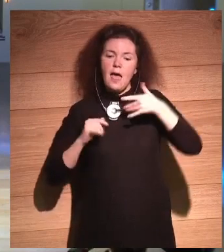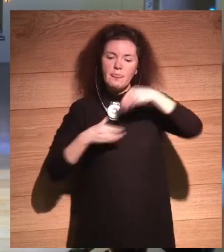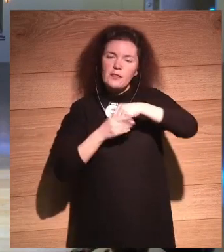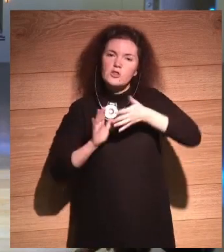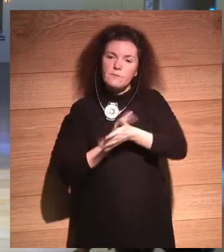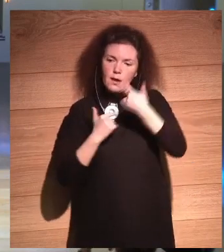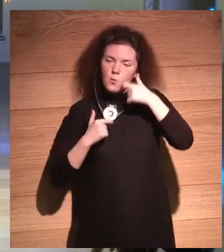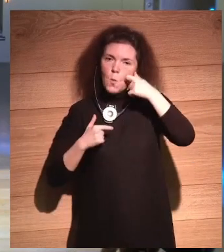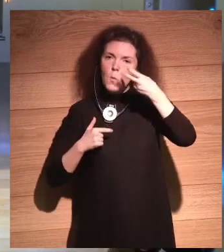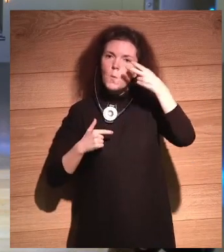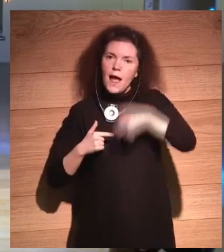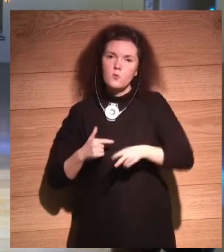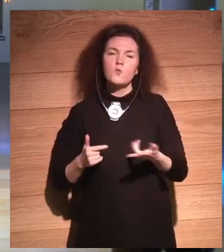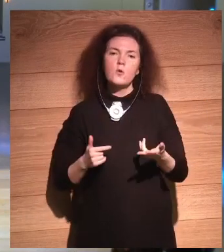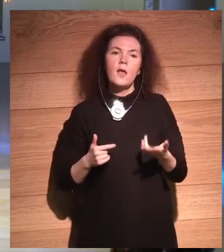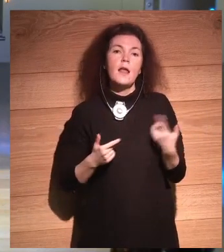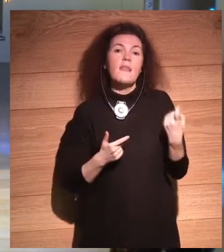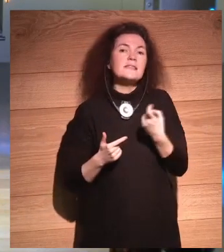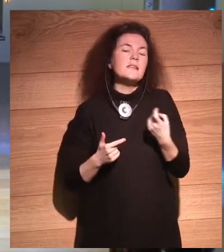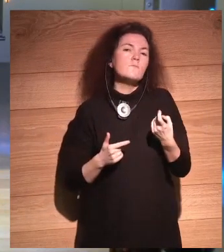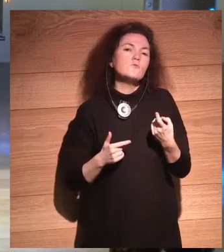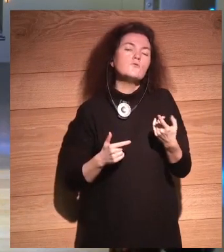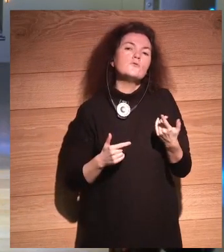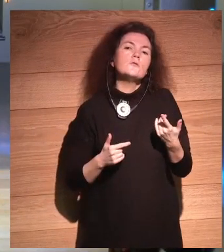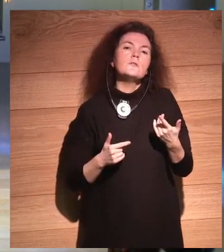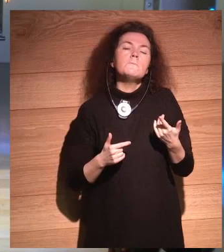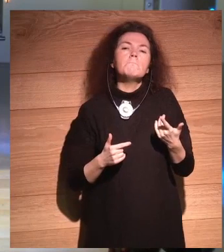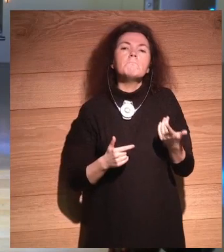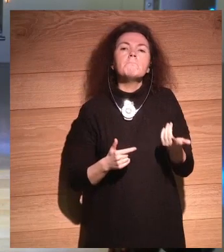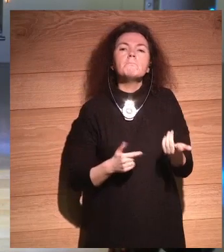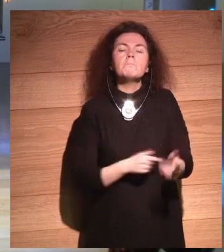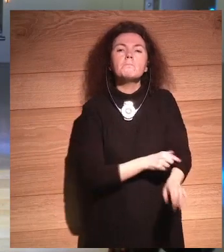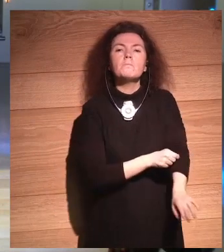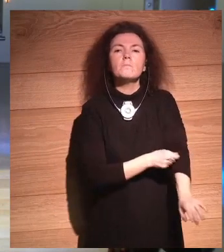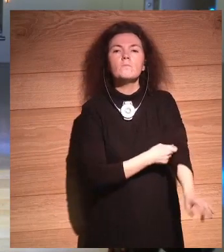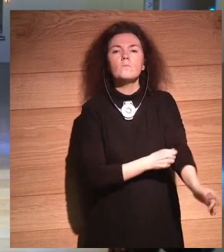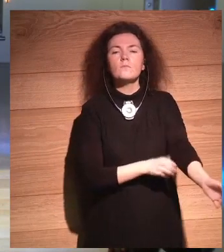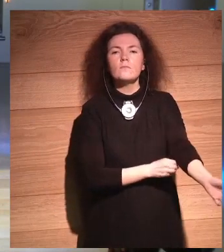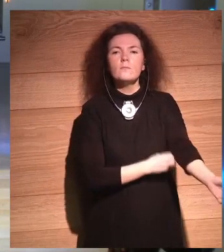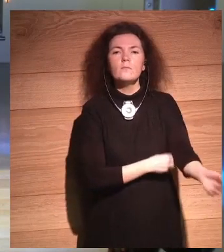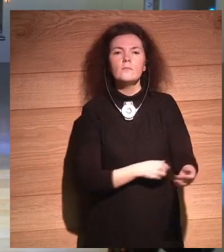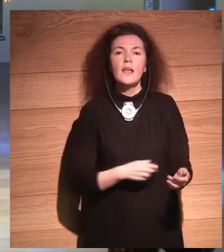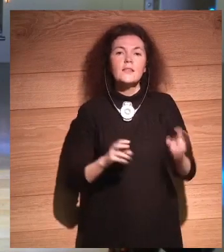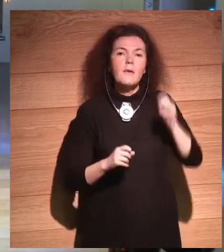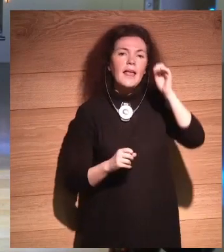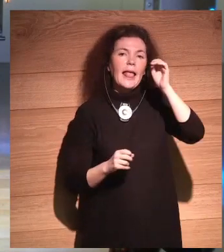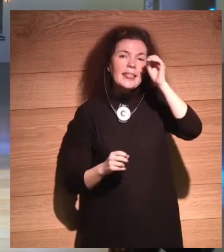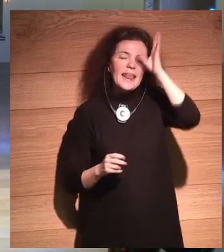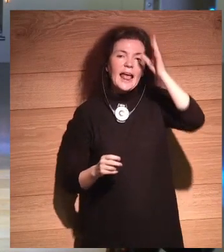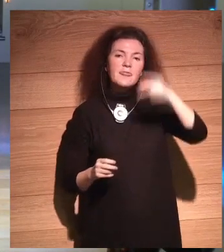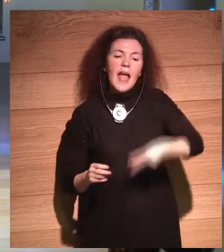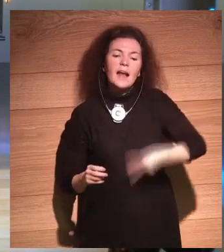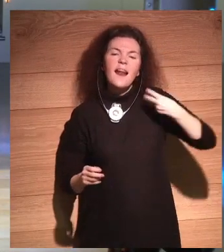Yo creo que vamos a necesitar una moratoria sobre la inteligencia general